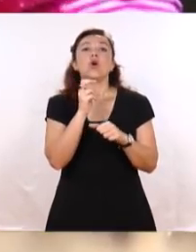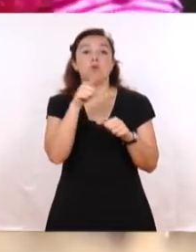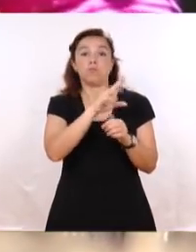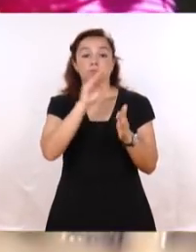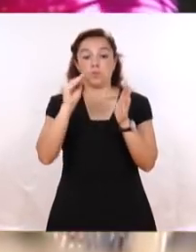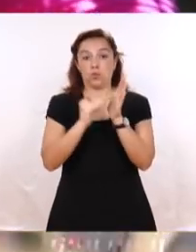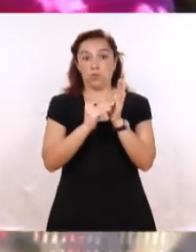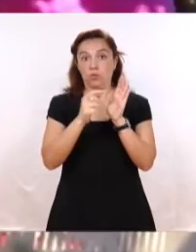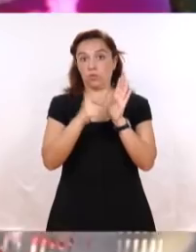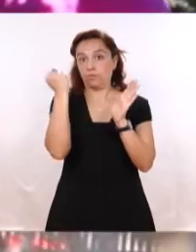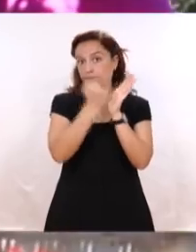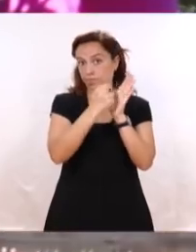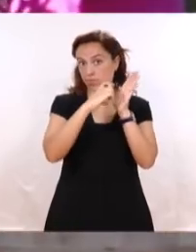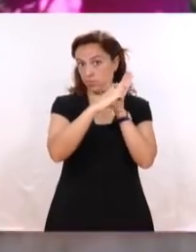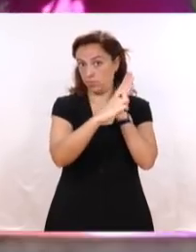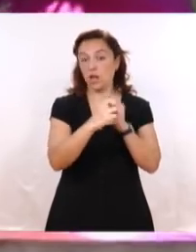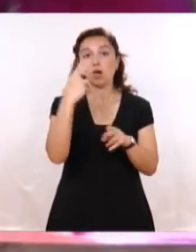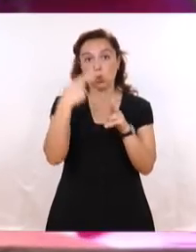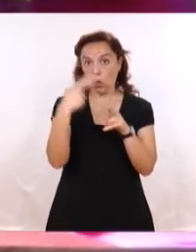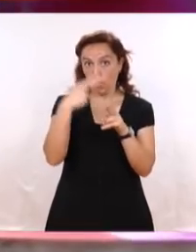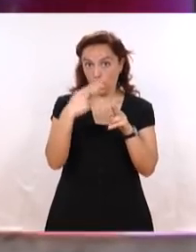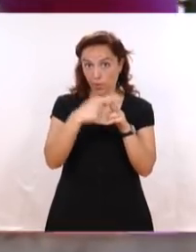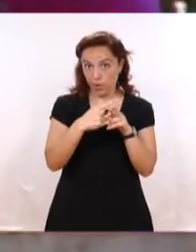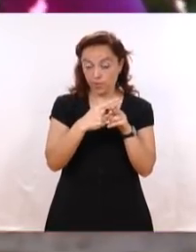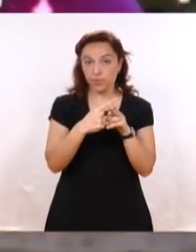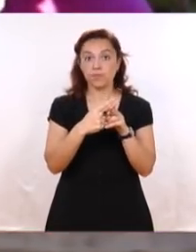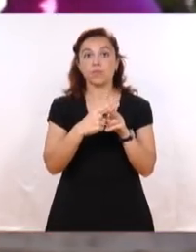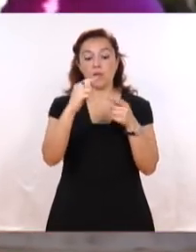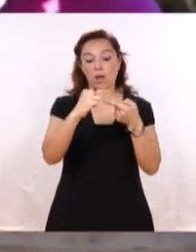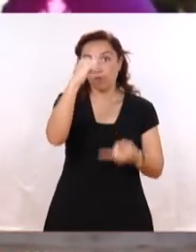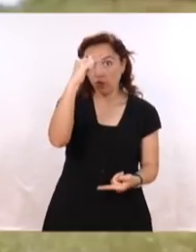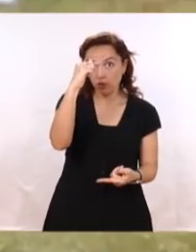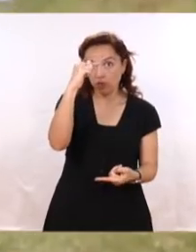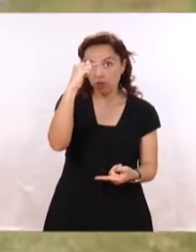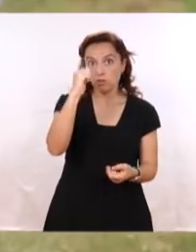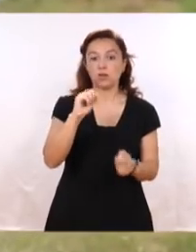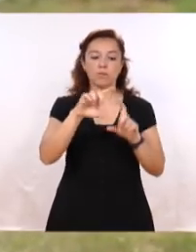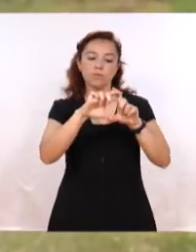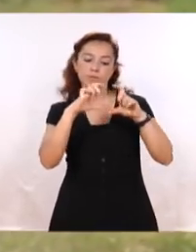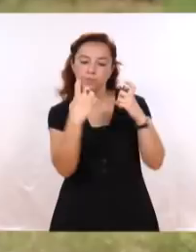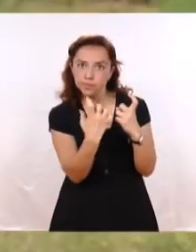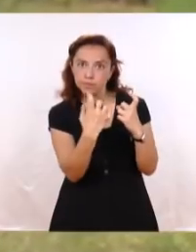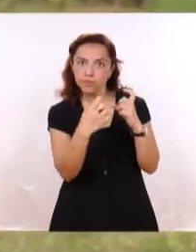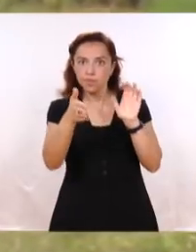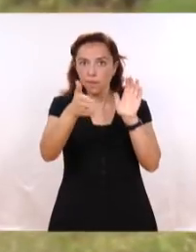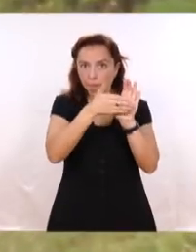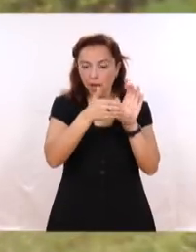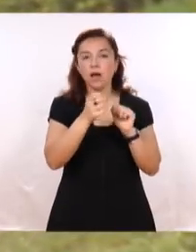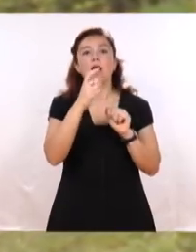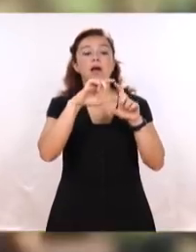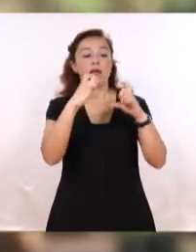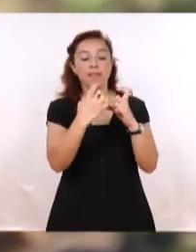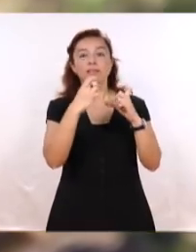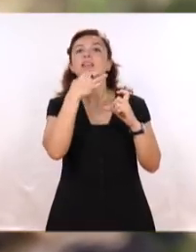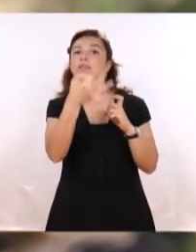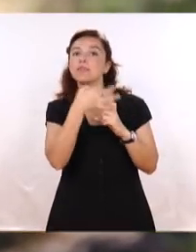este nombre de marca Identificada en su rótulo principal Y en la